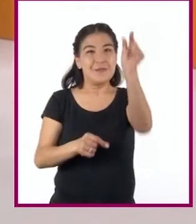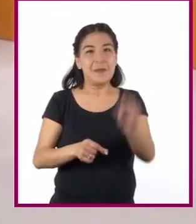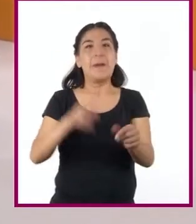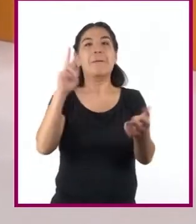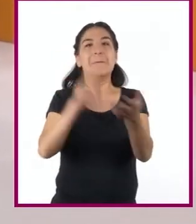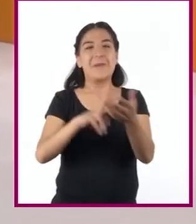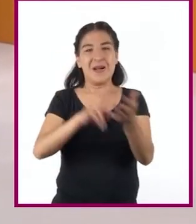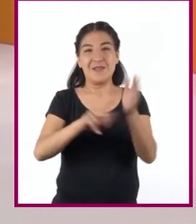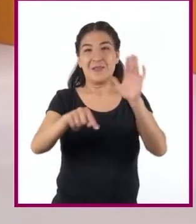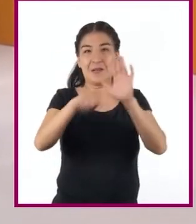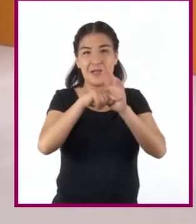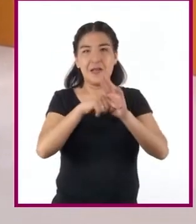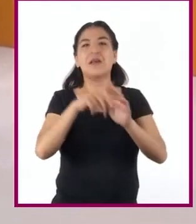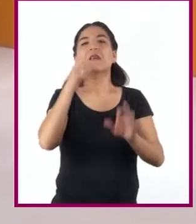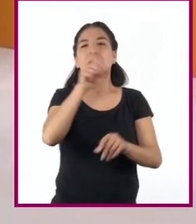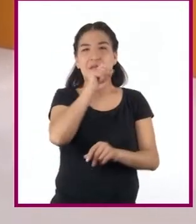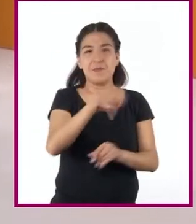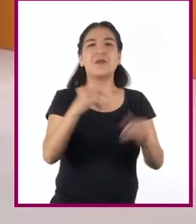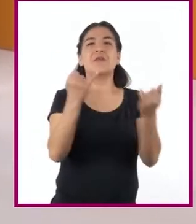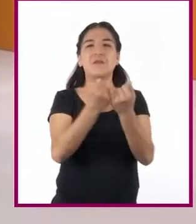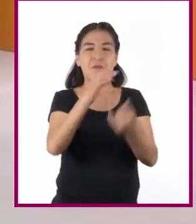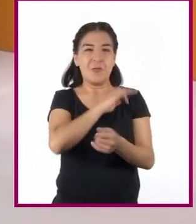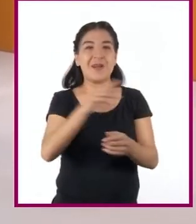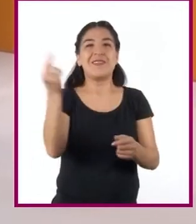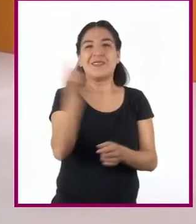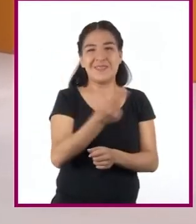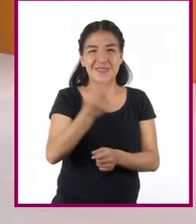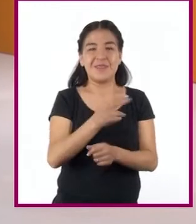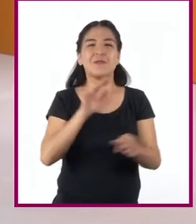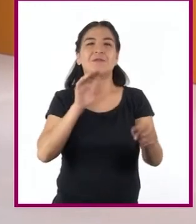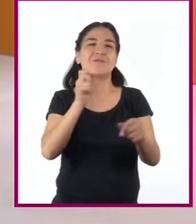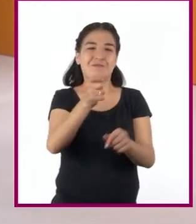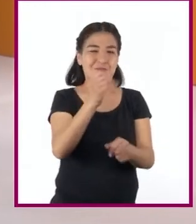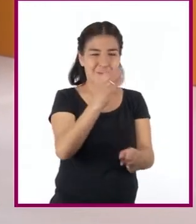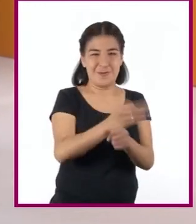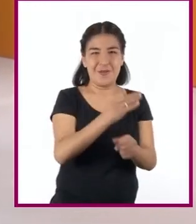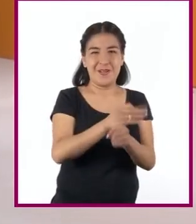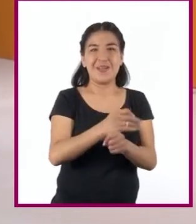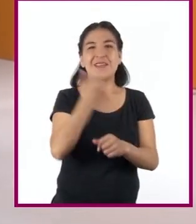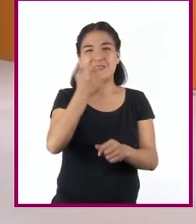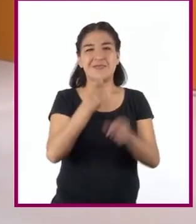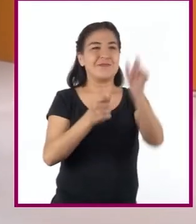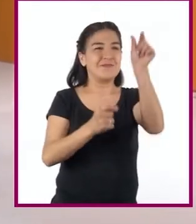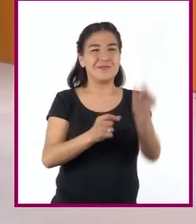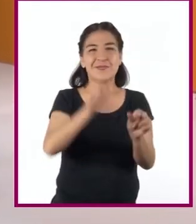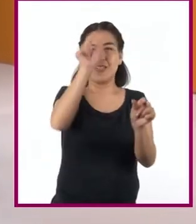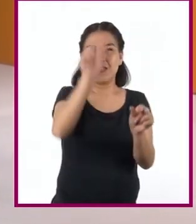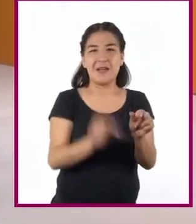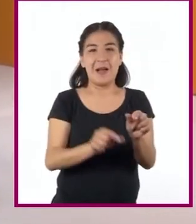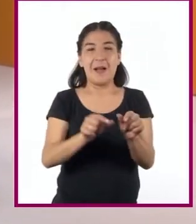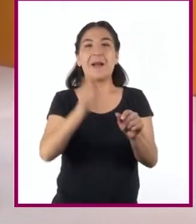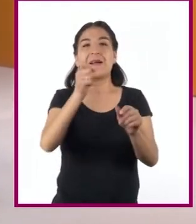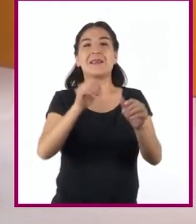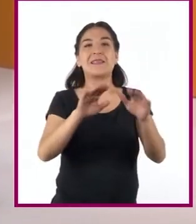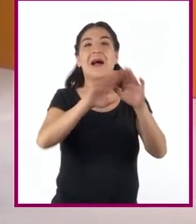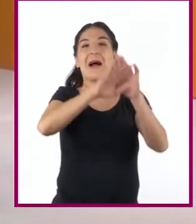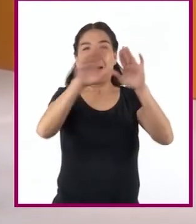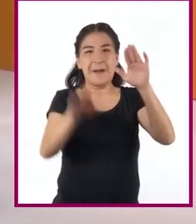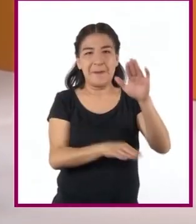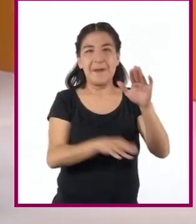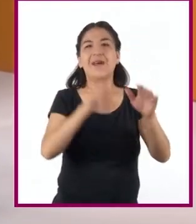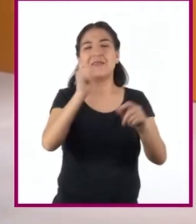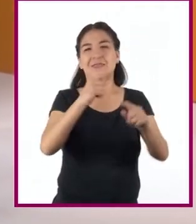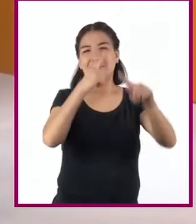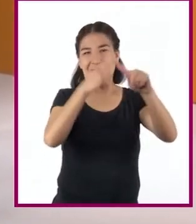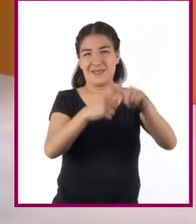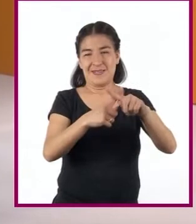negativos, también se admite de ser necesarios y en tal caso, la barra estaría por debajo de las X,